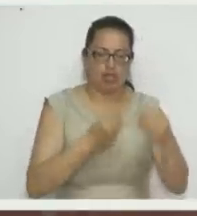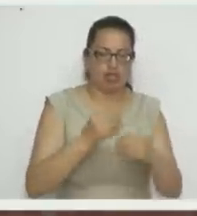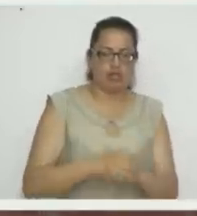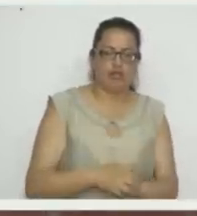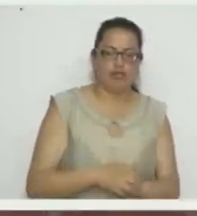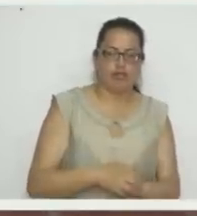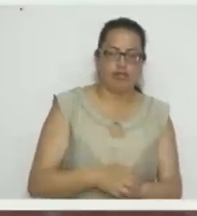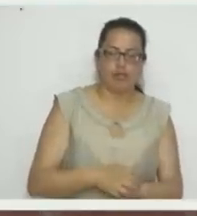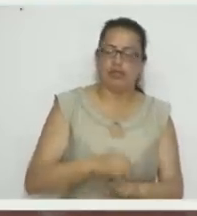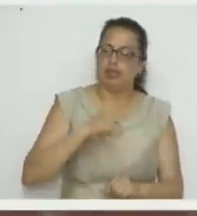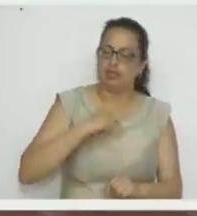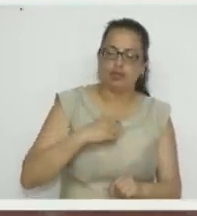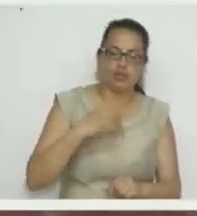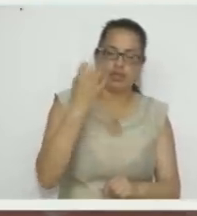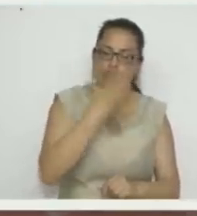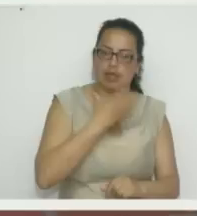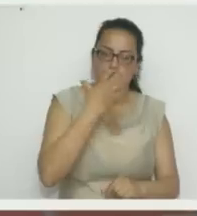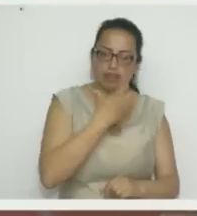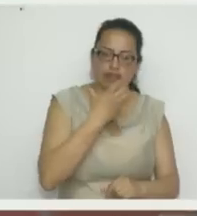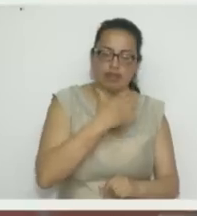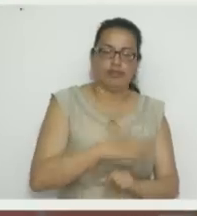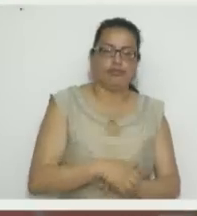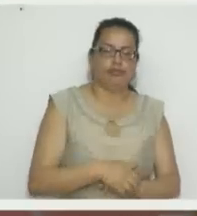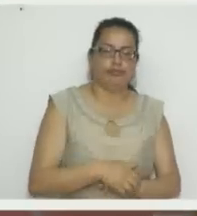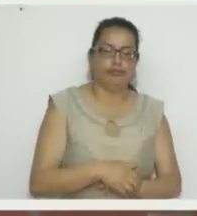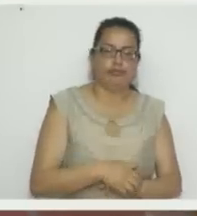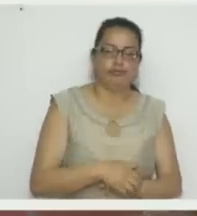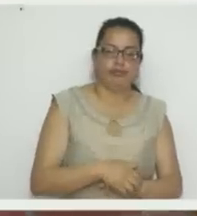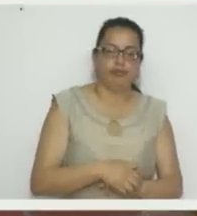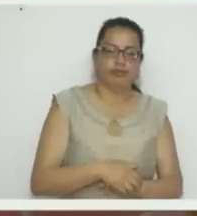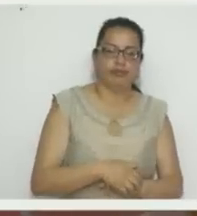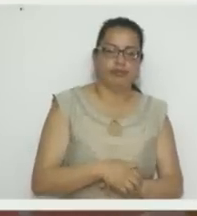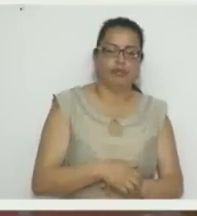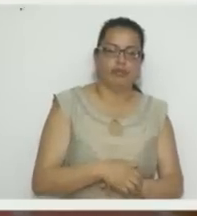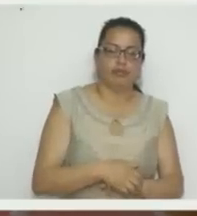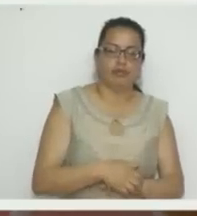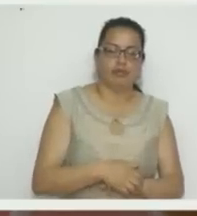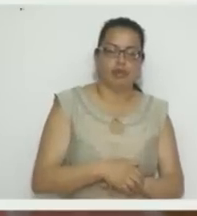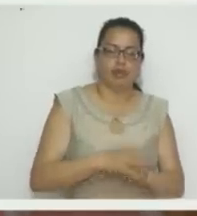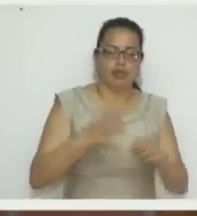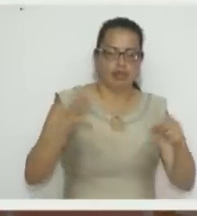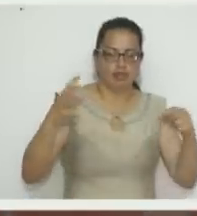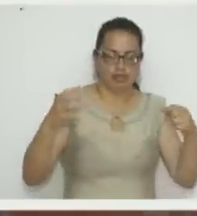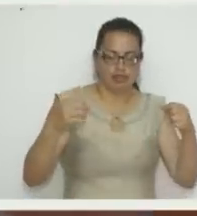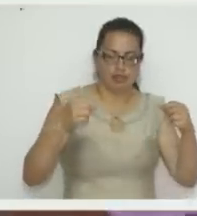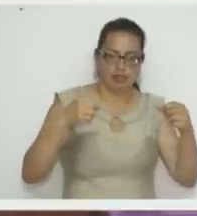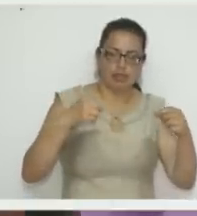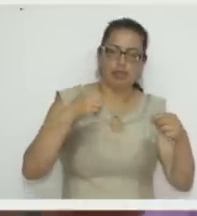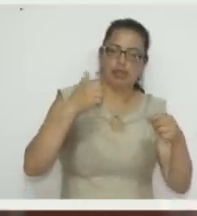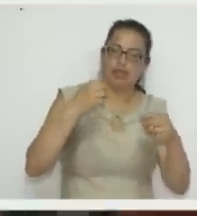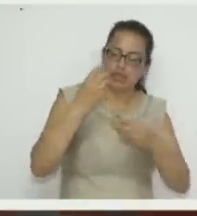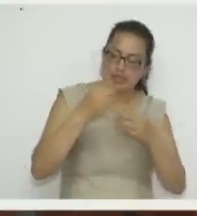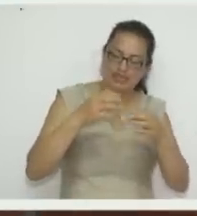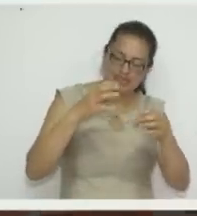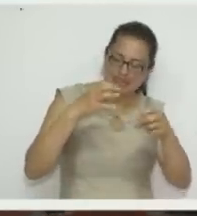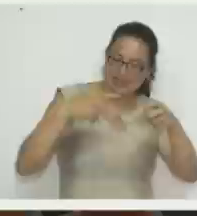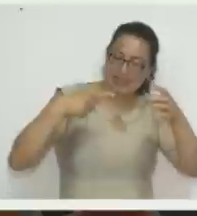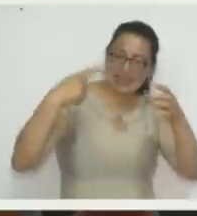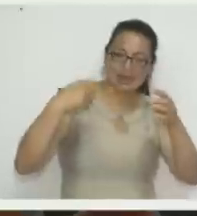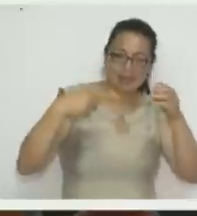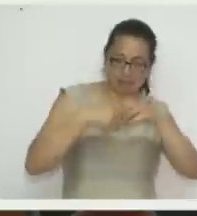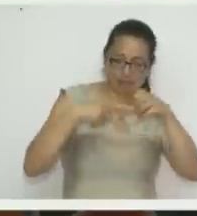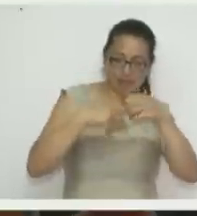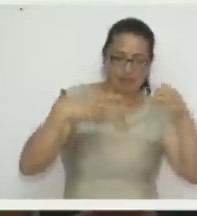Sí. Calentar el fondo. Calentar el Para poderlo hacer. Y las termoformamos con el marcador. Estas